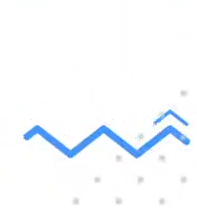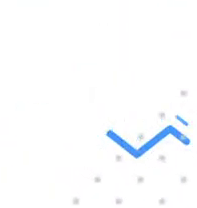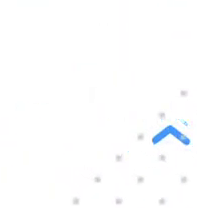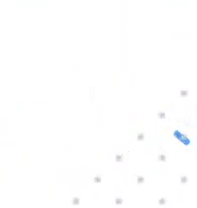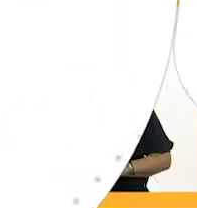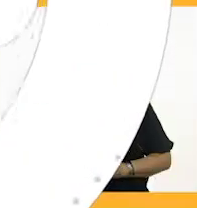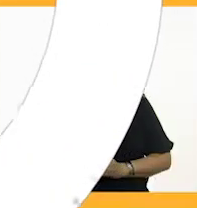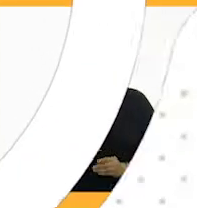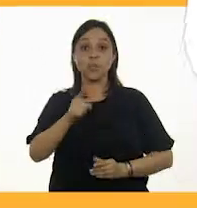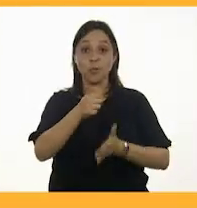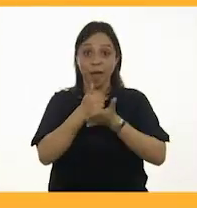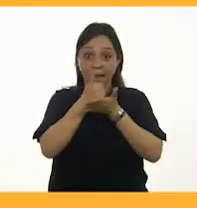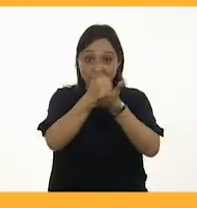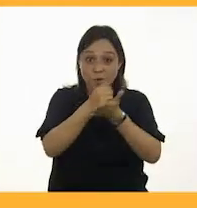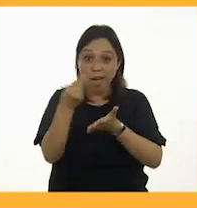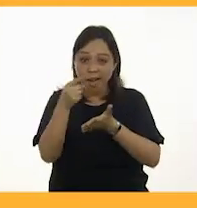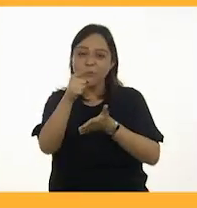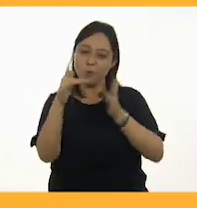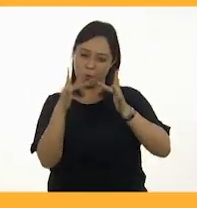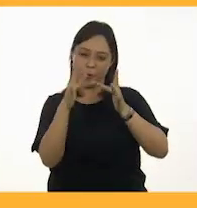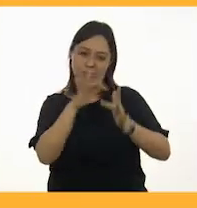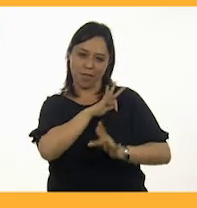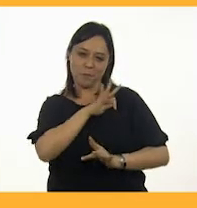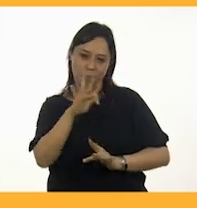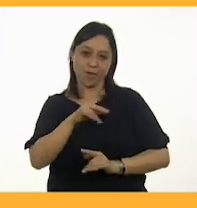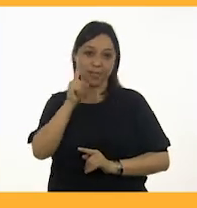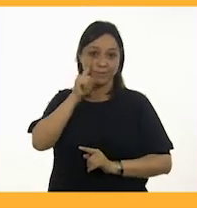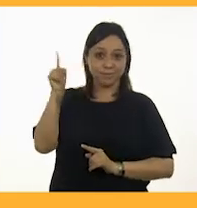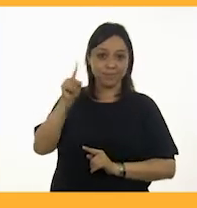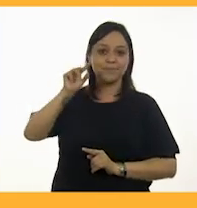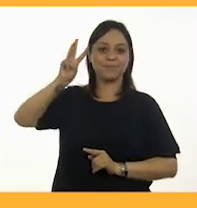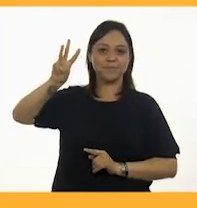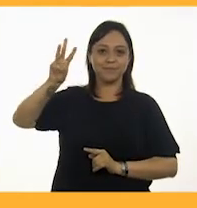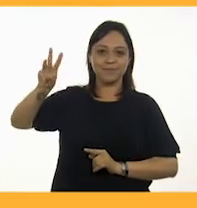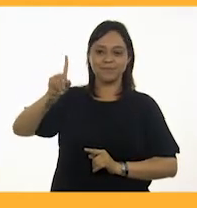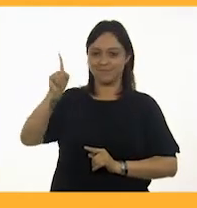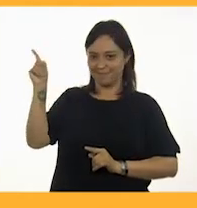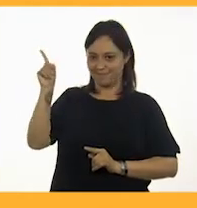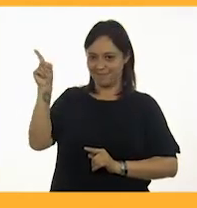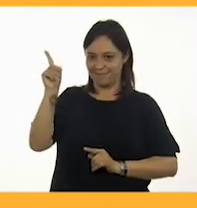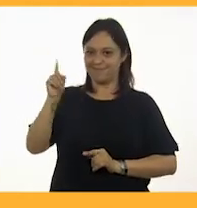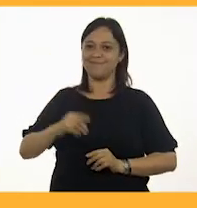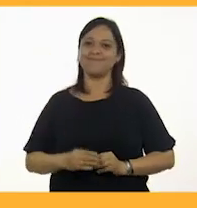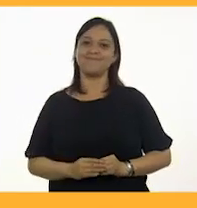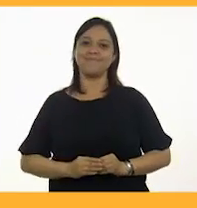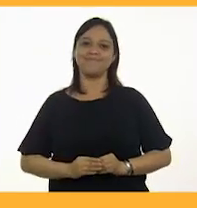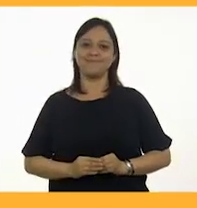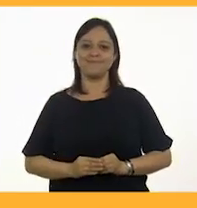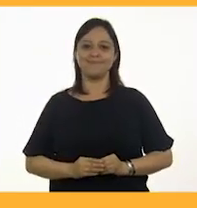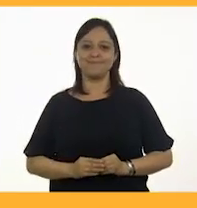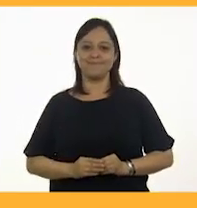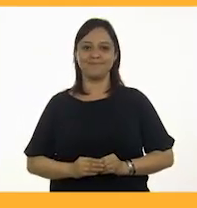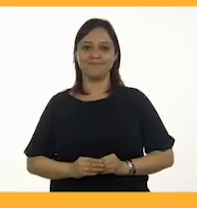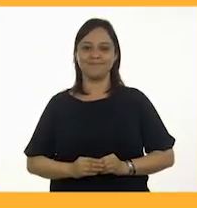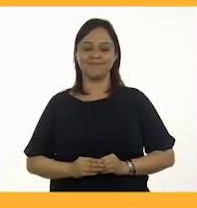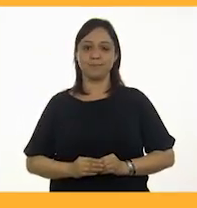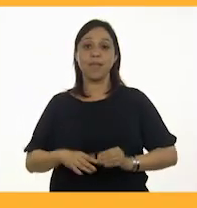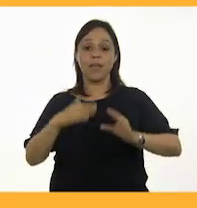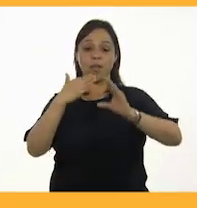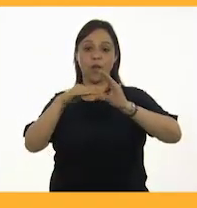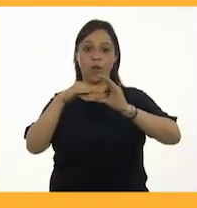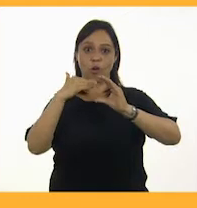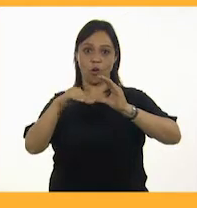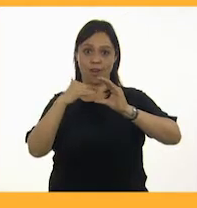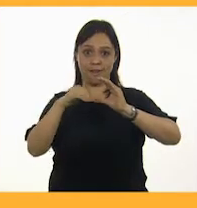Si necesitas ayuda, contáctanos. Página web, cep.gov.mx Correo